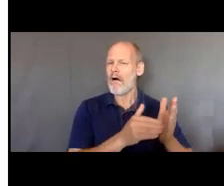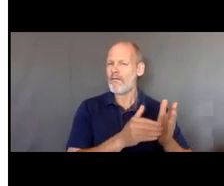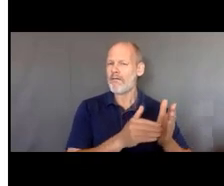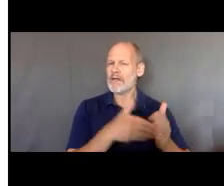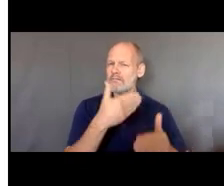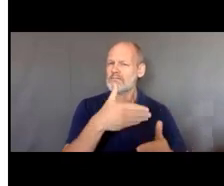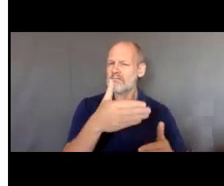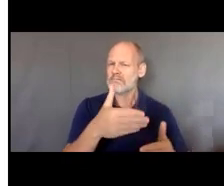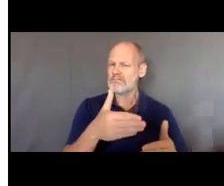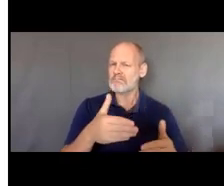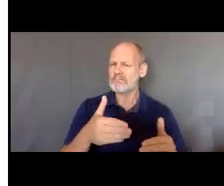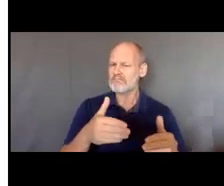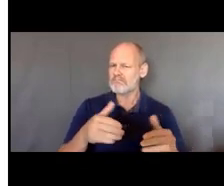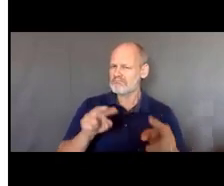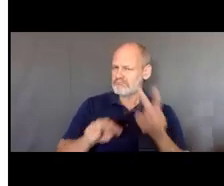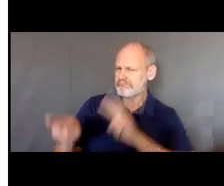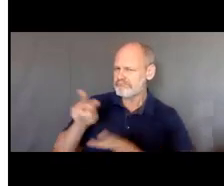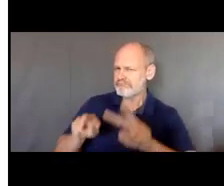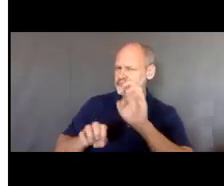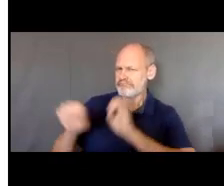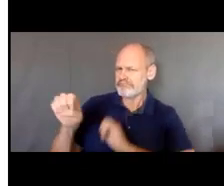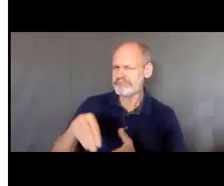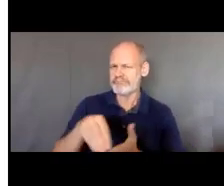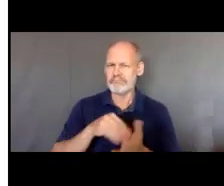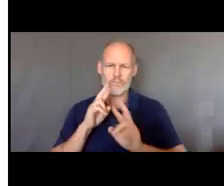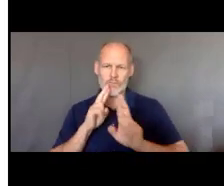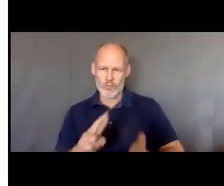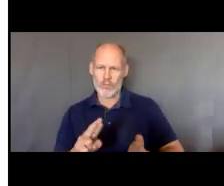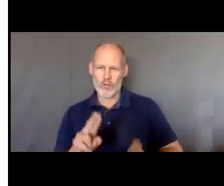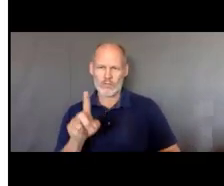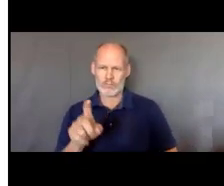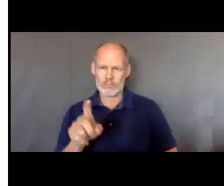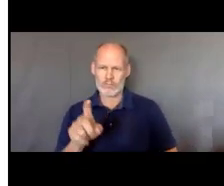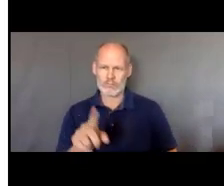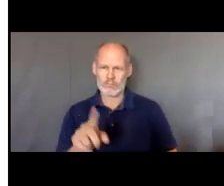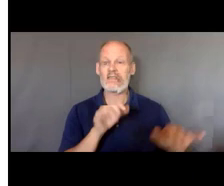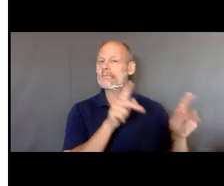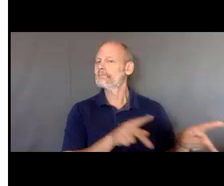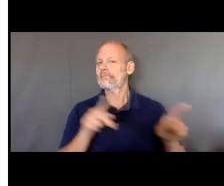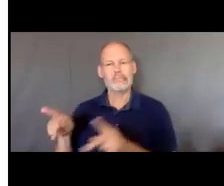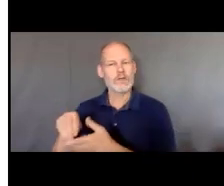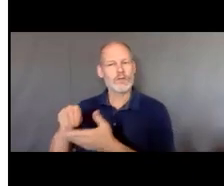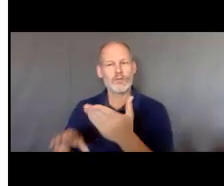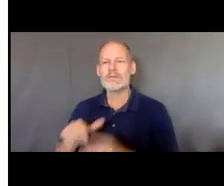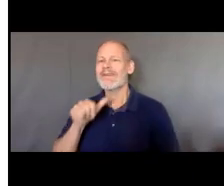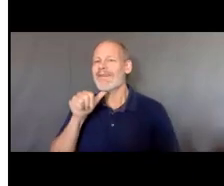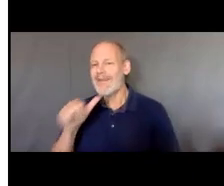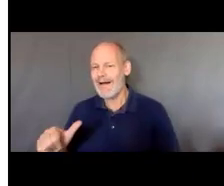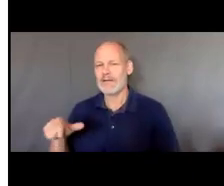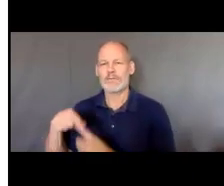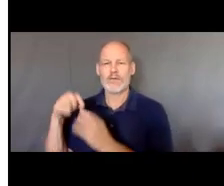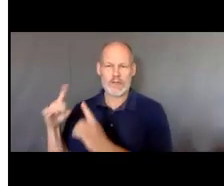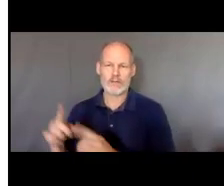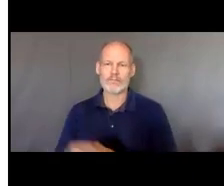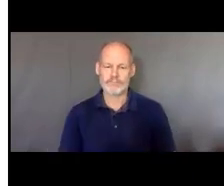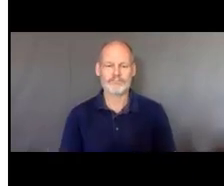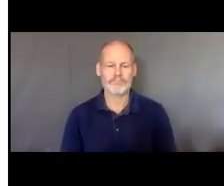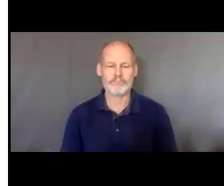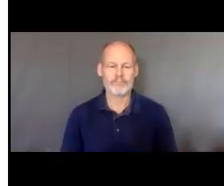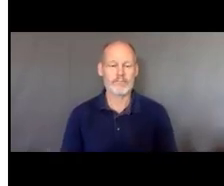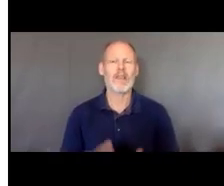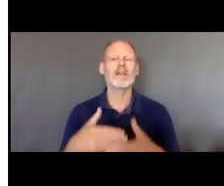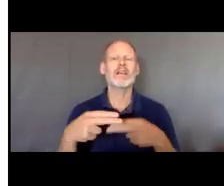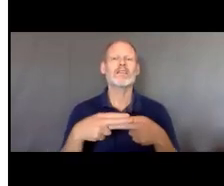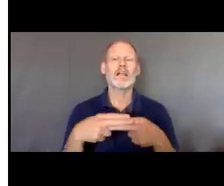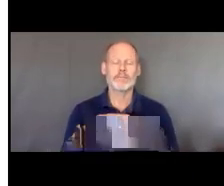progreso, al igual que cuando se hace con los estudiantes que no están en educación especial. Además, los IEP